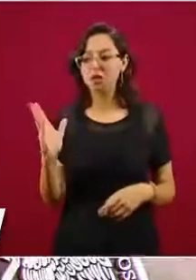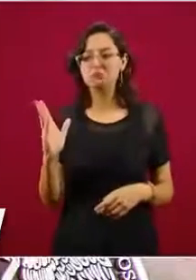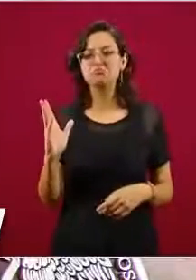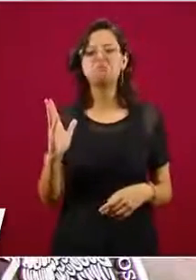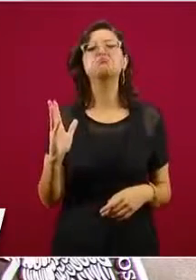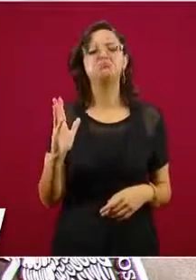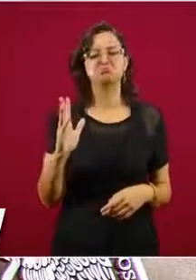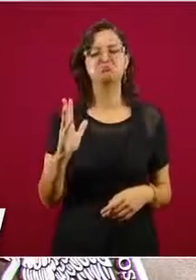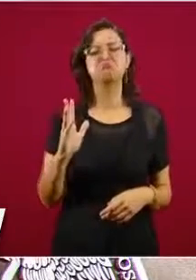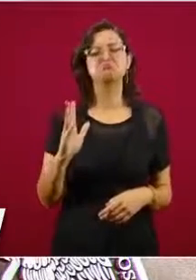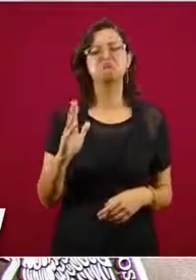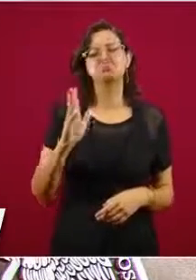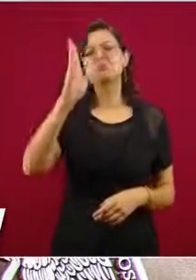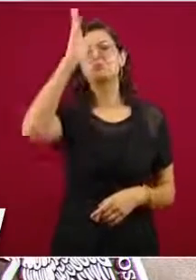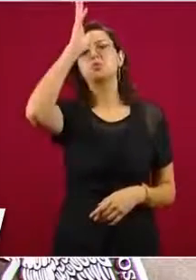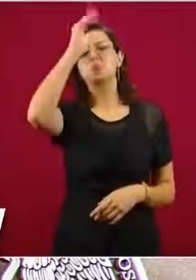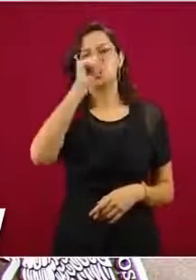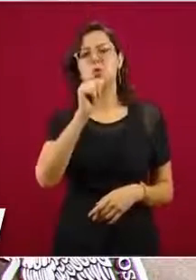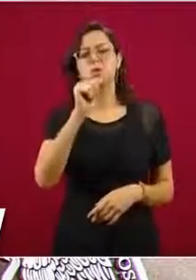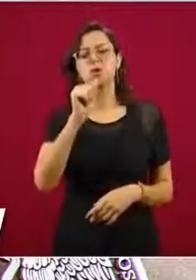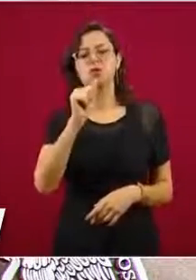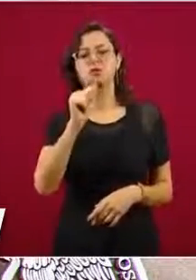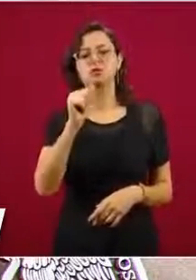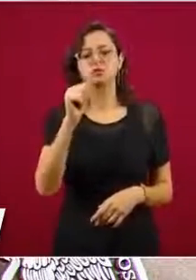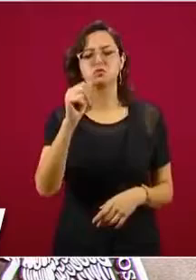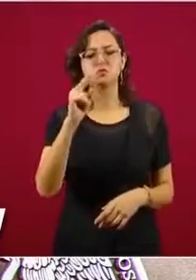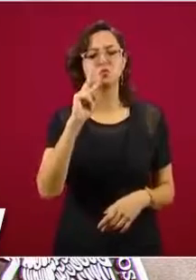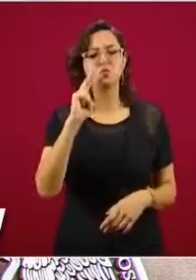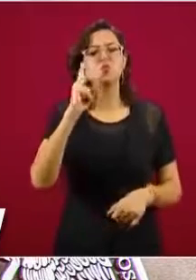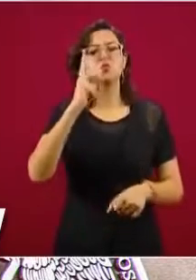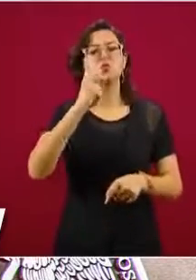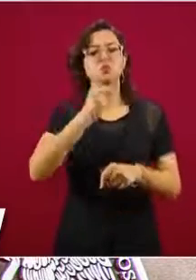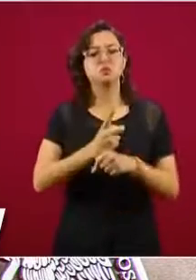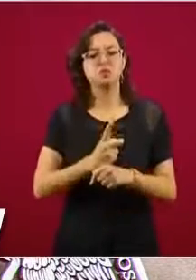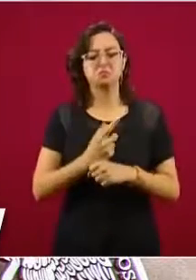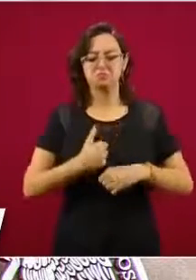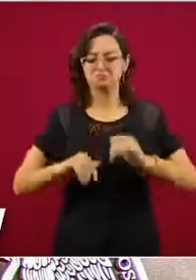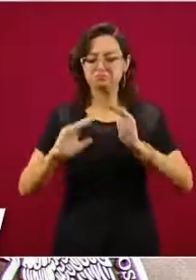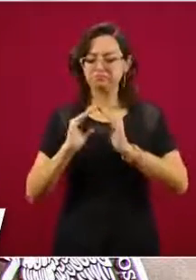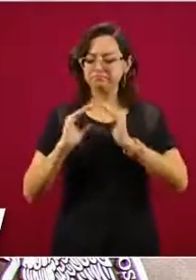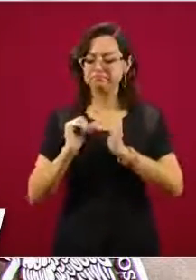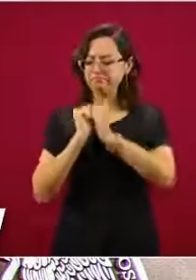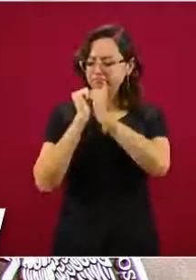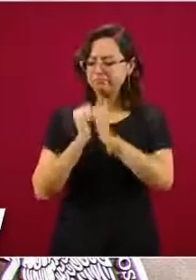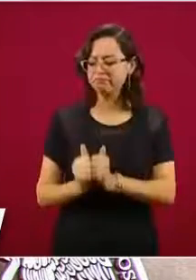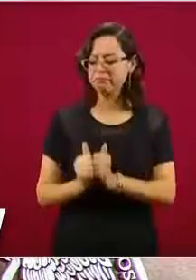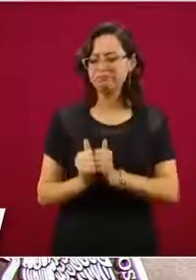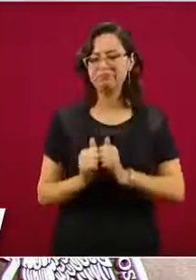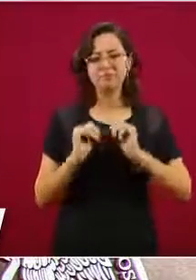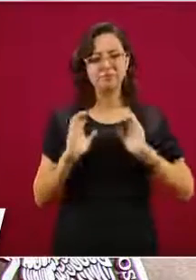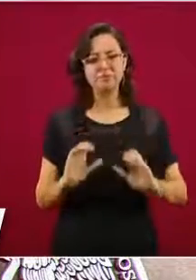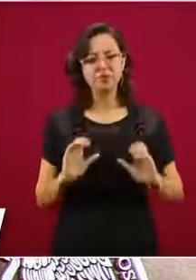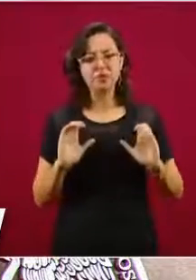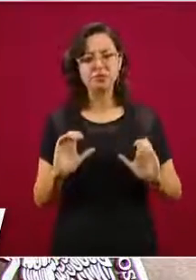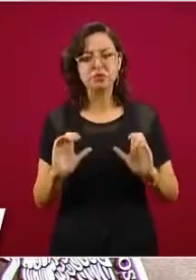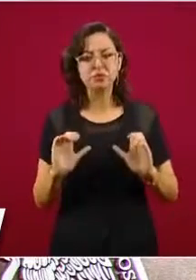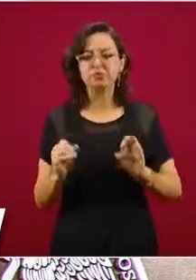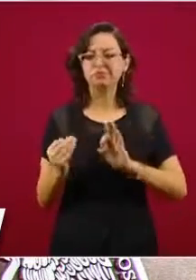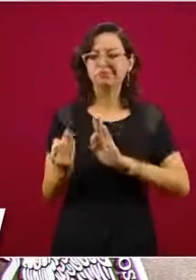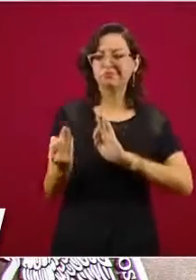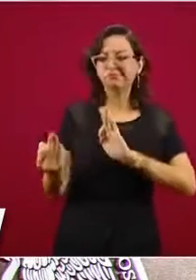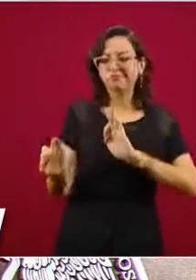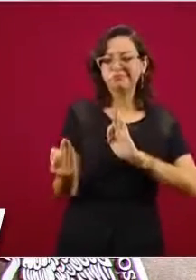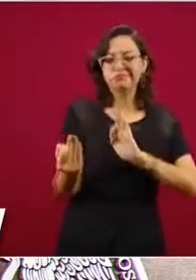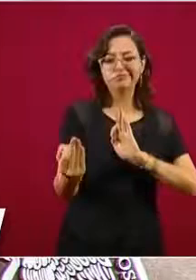se está aislando, se está cuidando, se está guardando sana